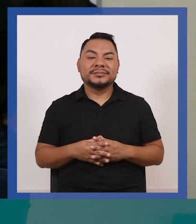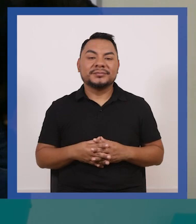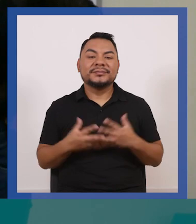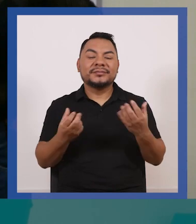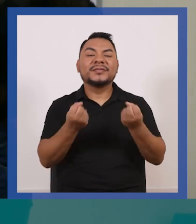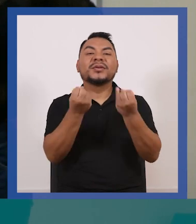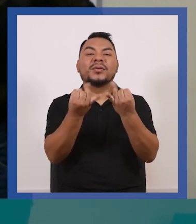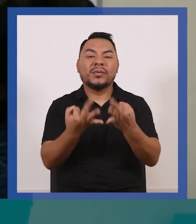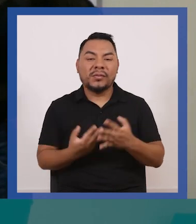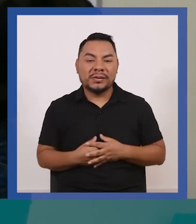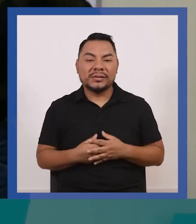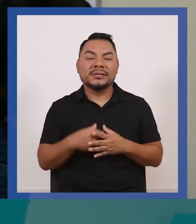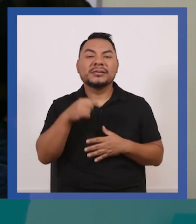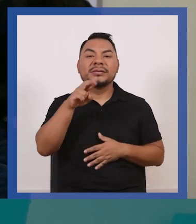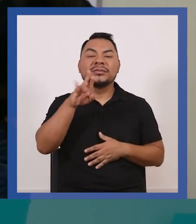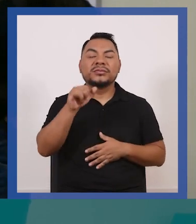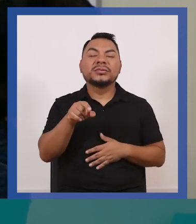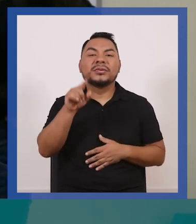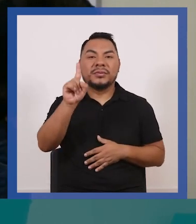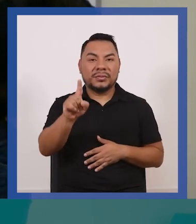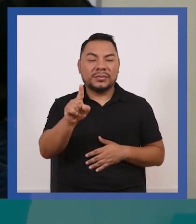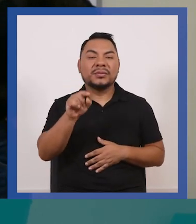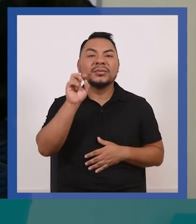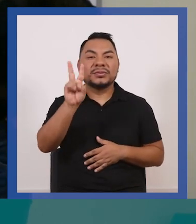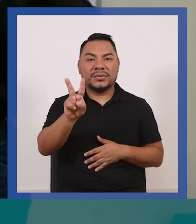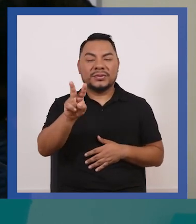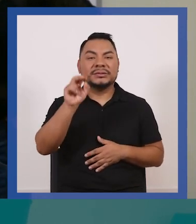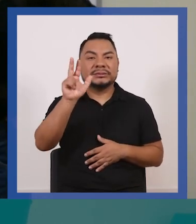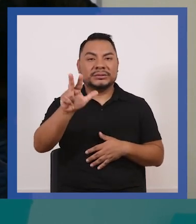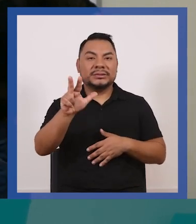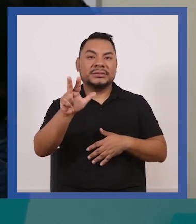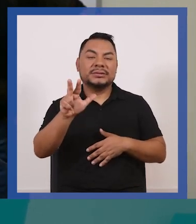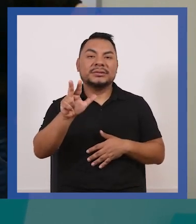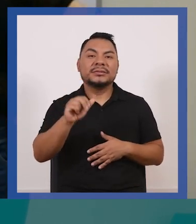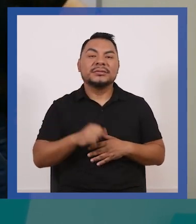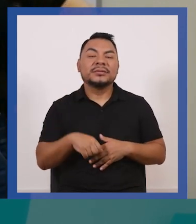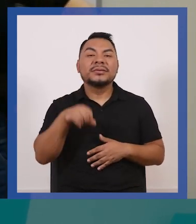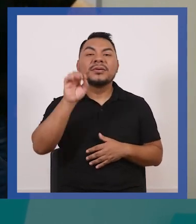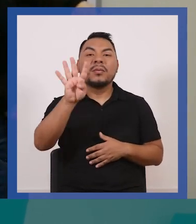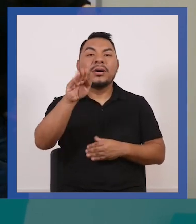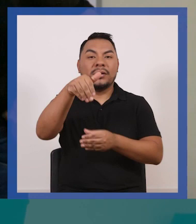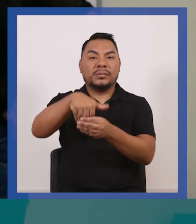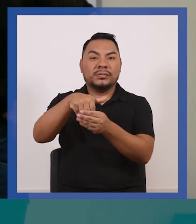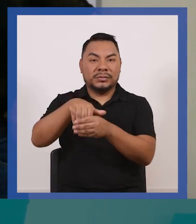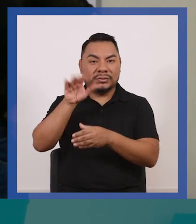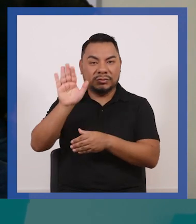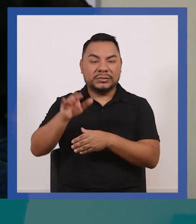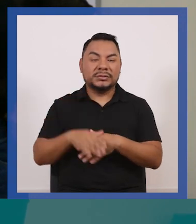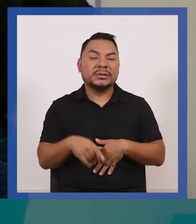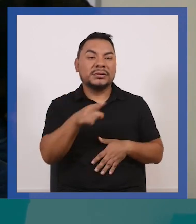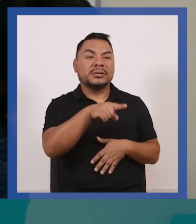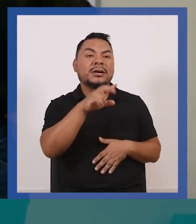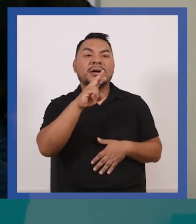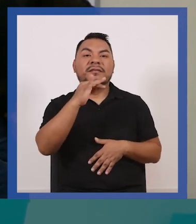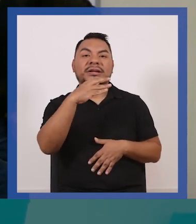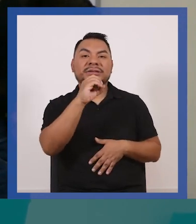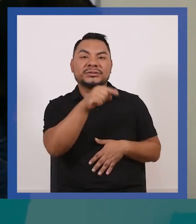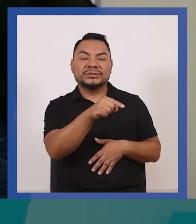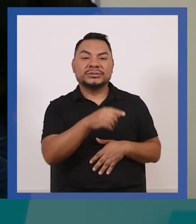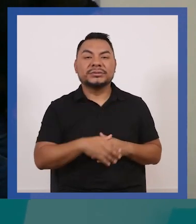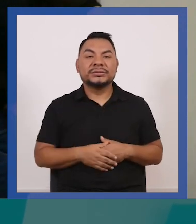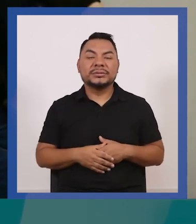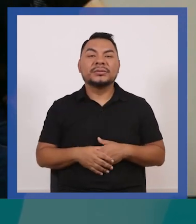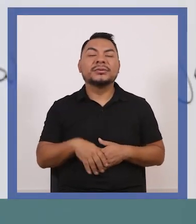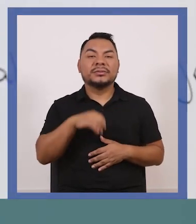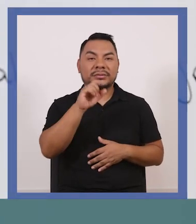Entonces, contamos, para Rubí hay uno, dos, tres, cuatro votos. Y para Francisco,